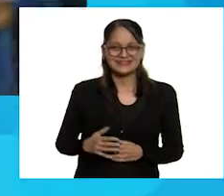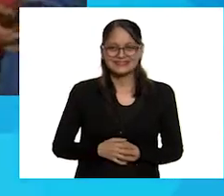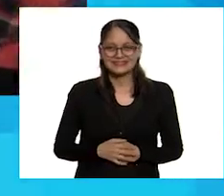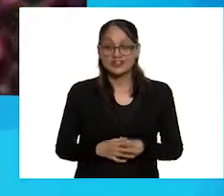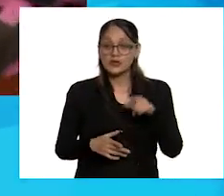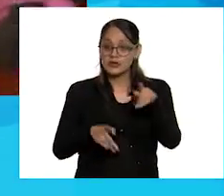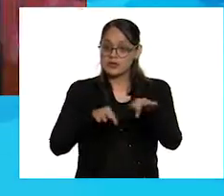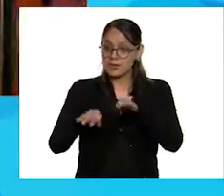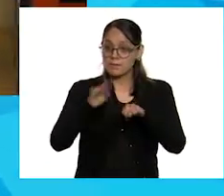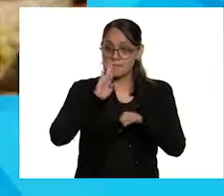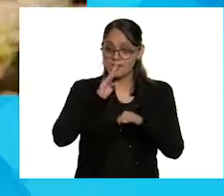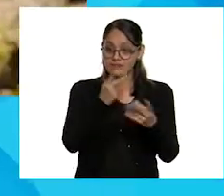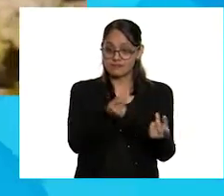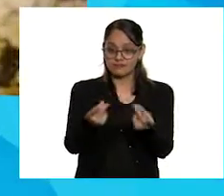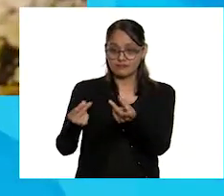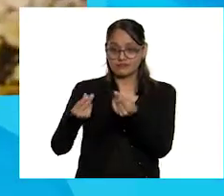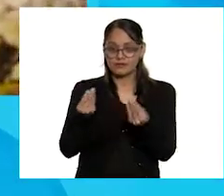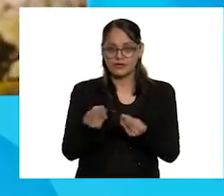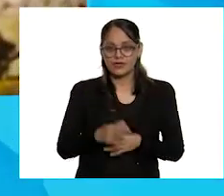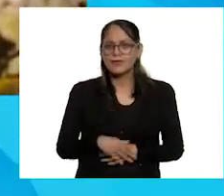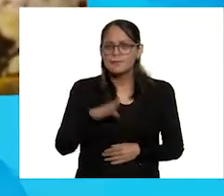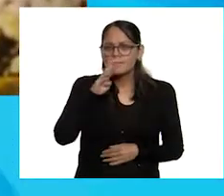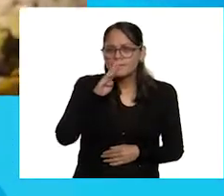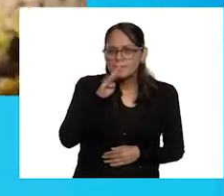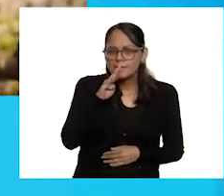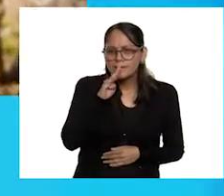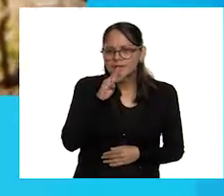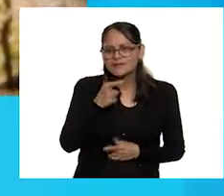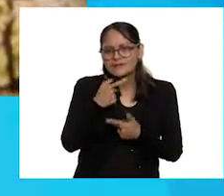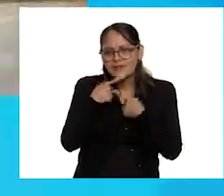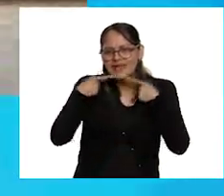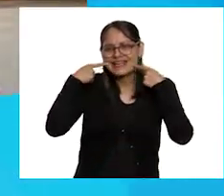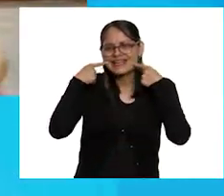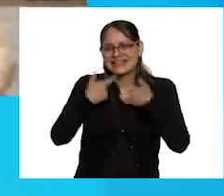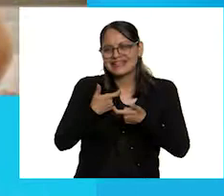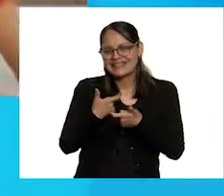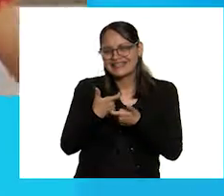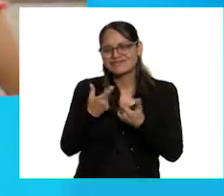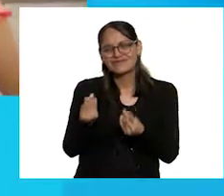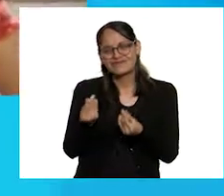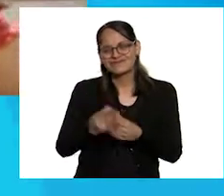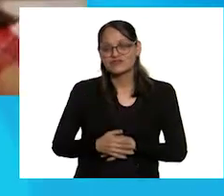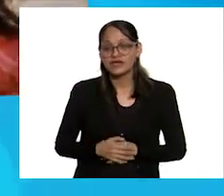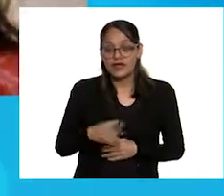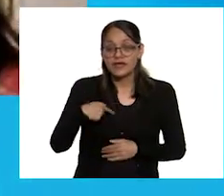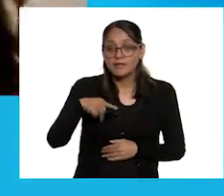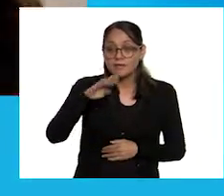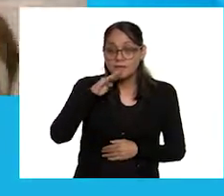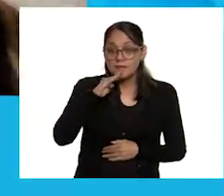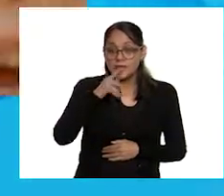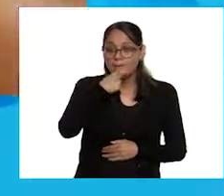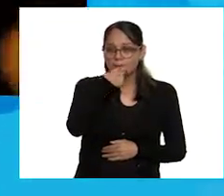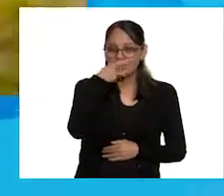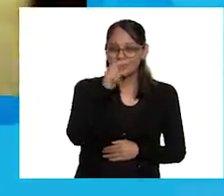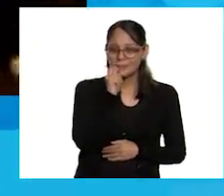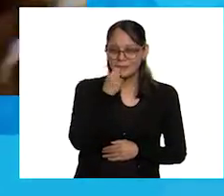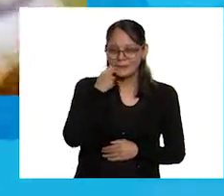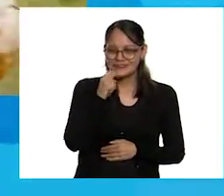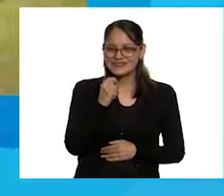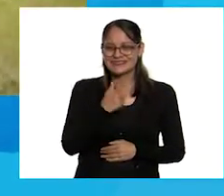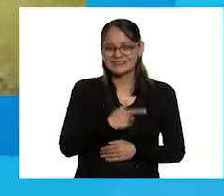Te la baja mucho. A mi mamá me gusta reír mucho. Me gusta pintarse la boca.